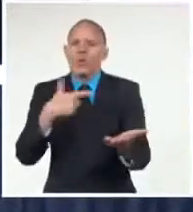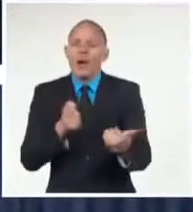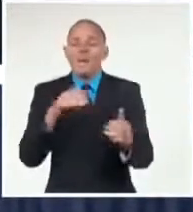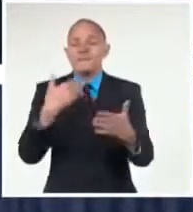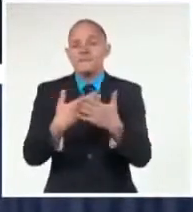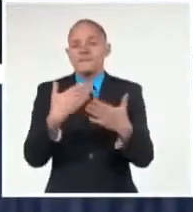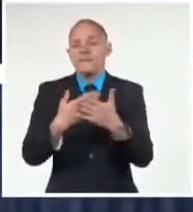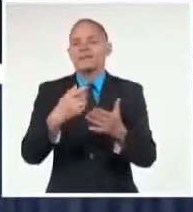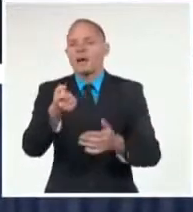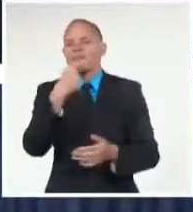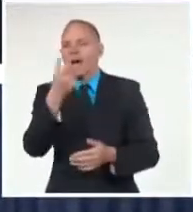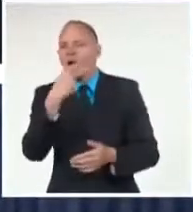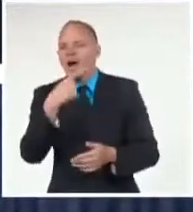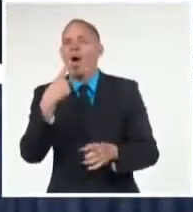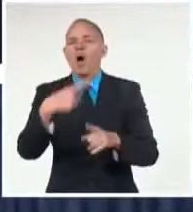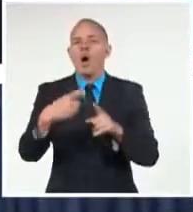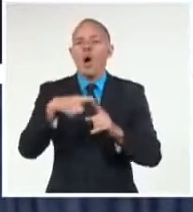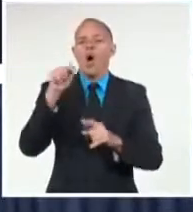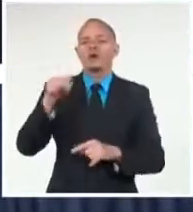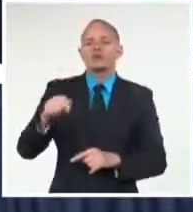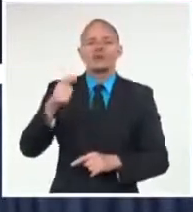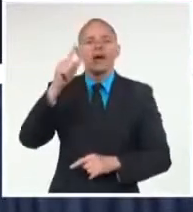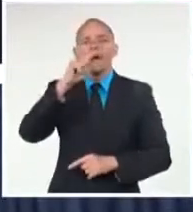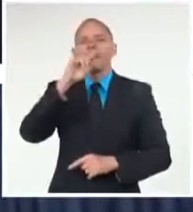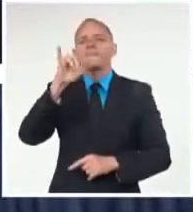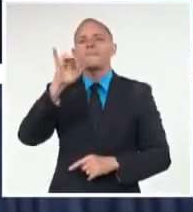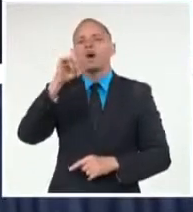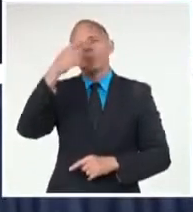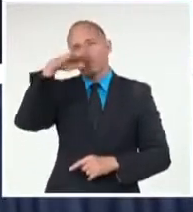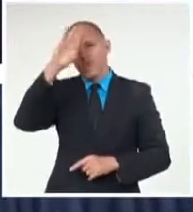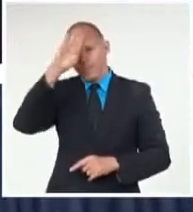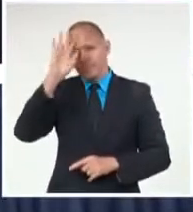Exportar Barbados y BioCuba Pharma de Cuba.